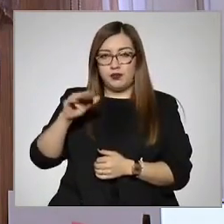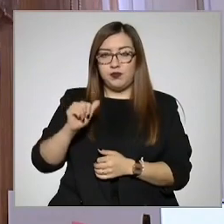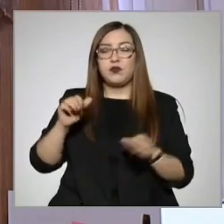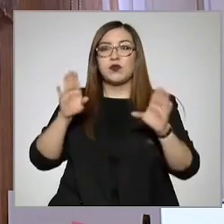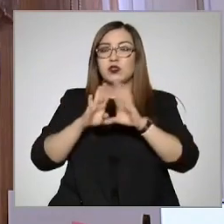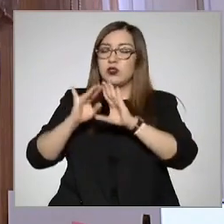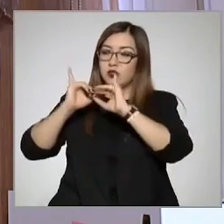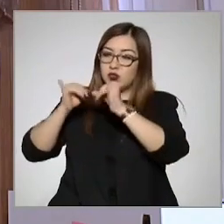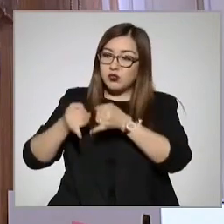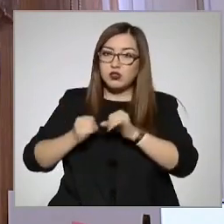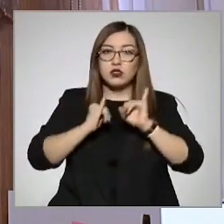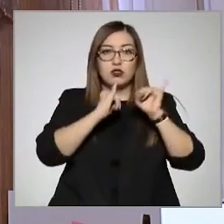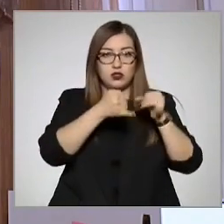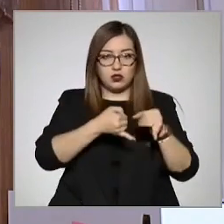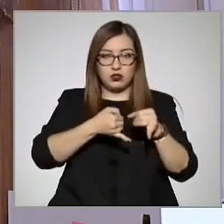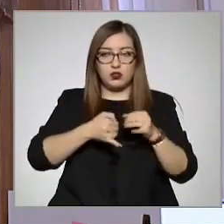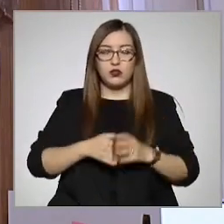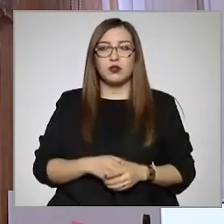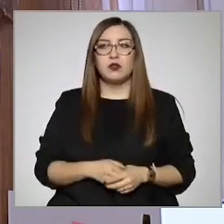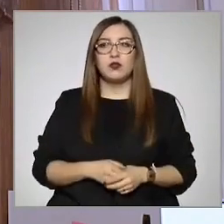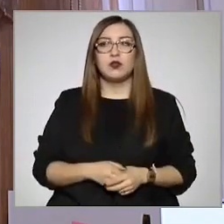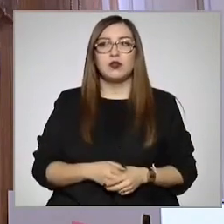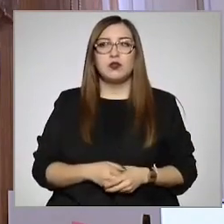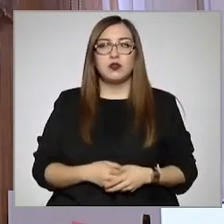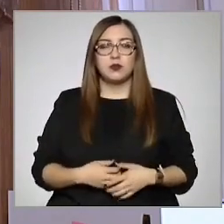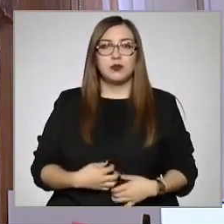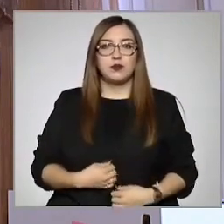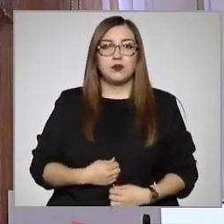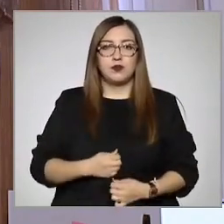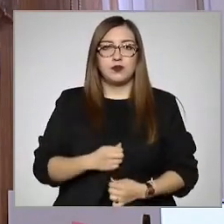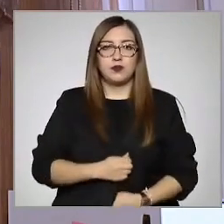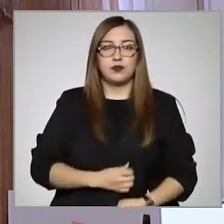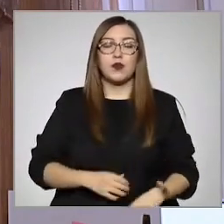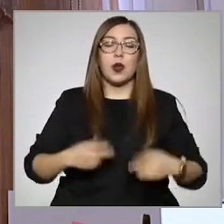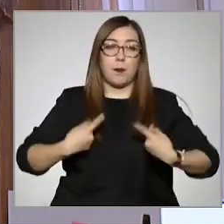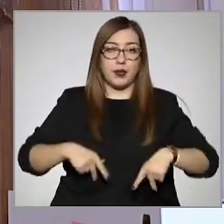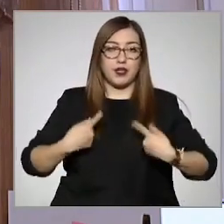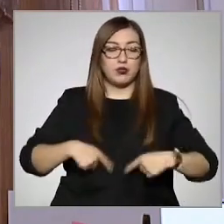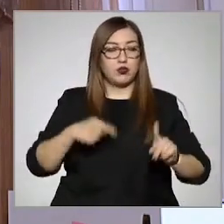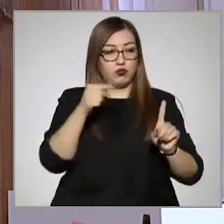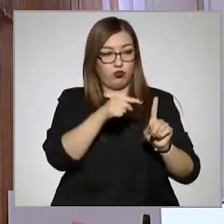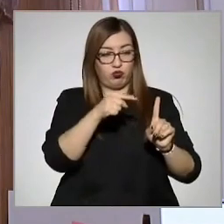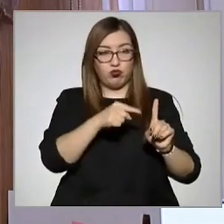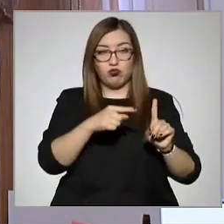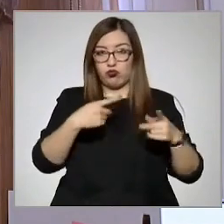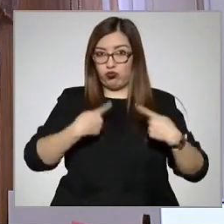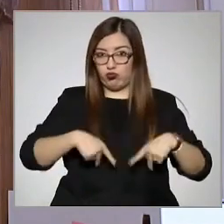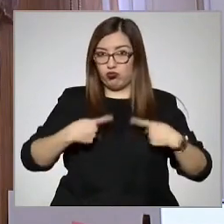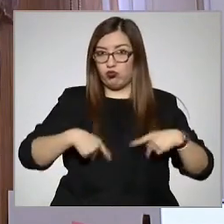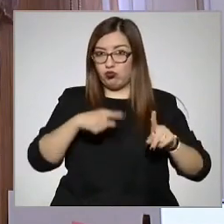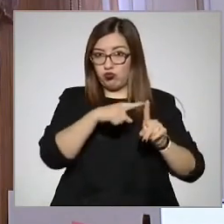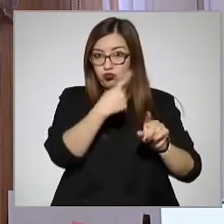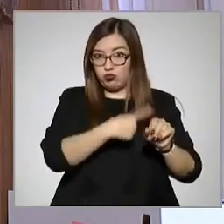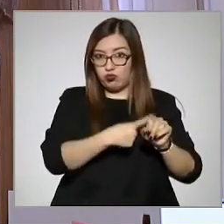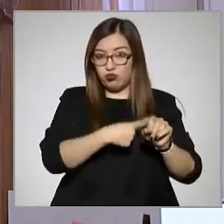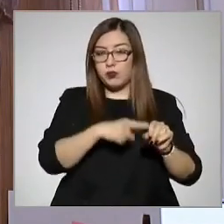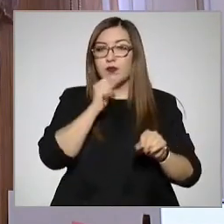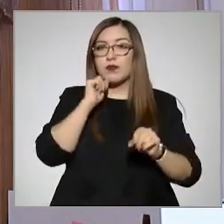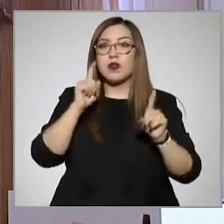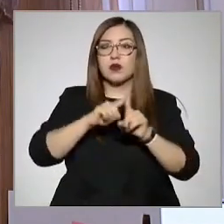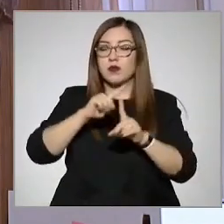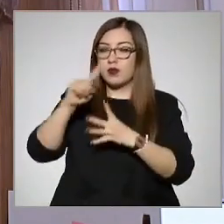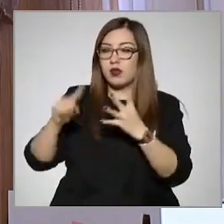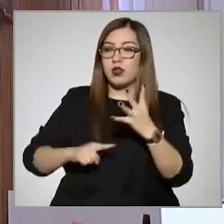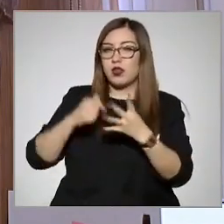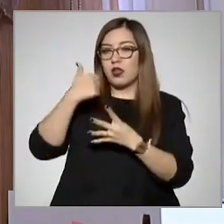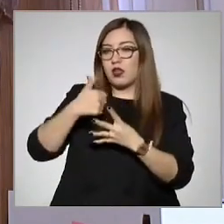tanto de la persona, del paciente, como de cada uno de los medicamentos. Cada uno de